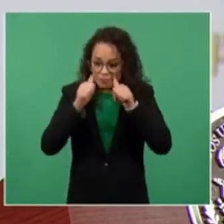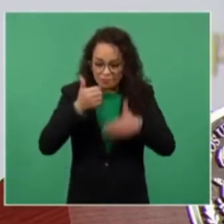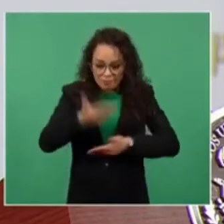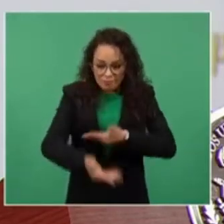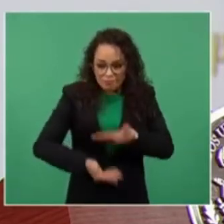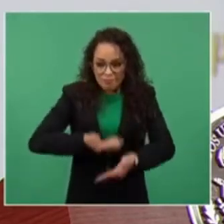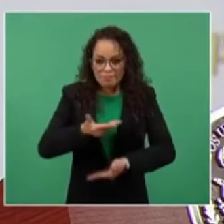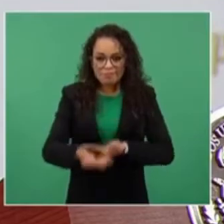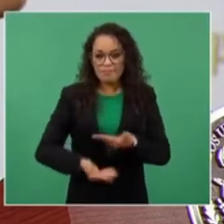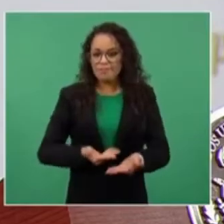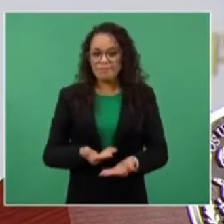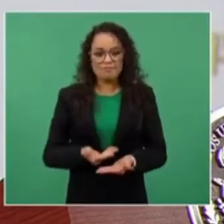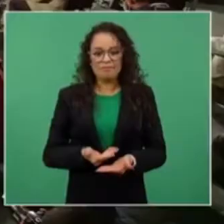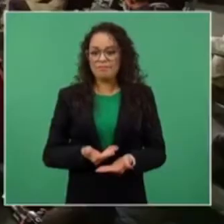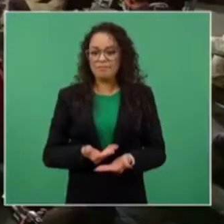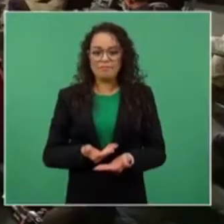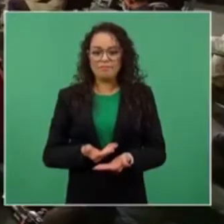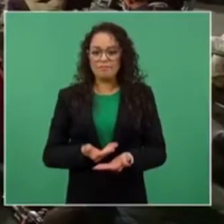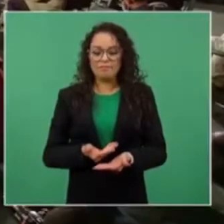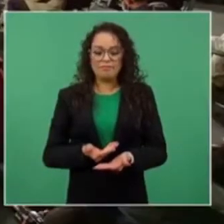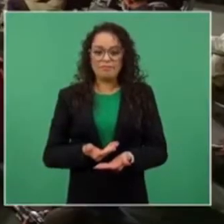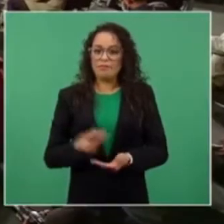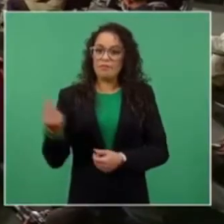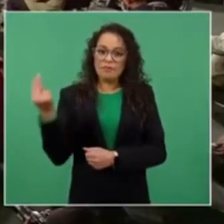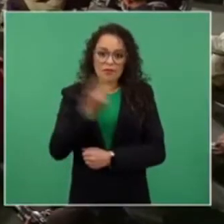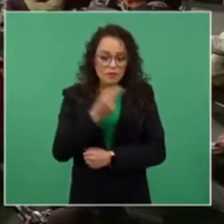Tienen que ir ideales por delante,